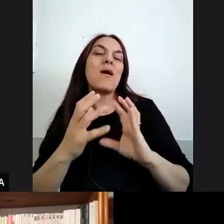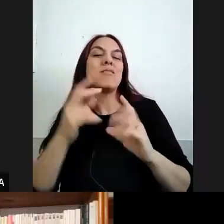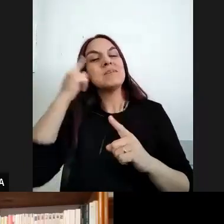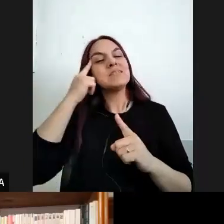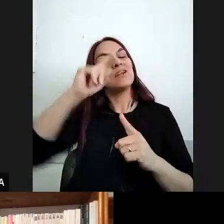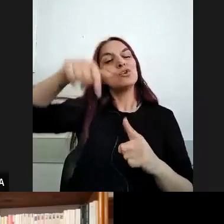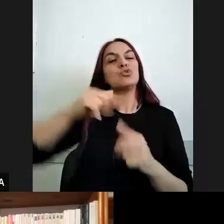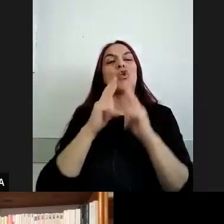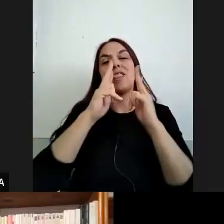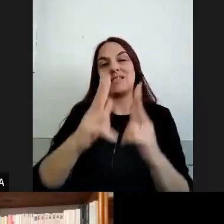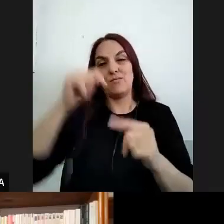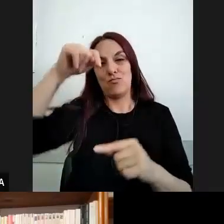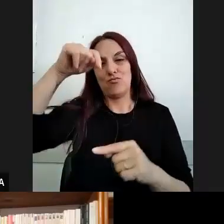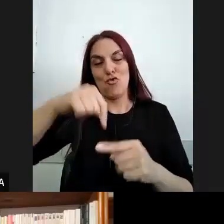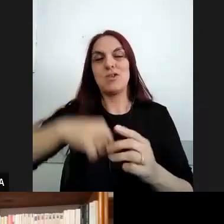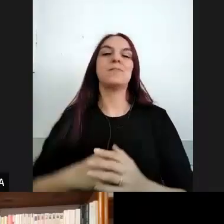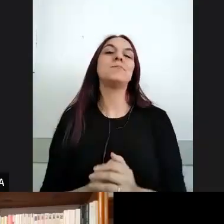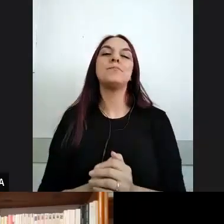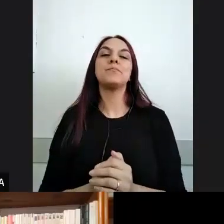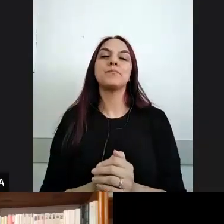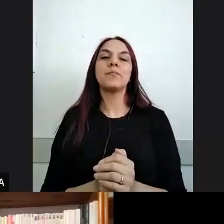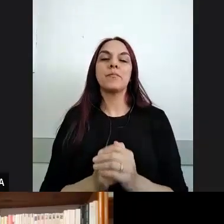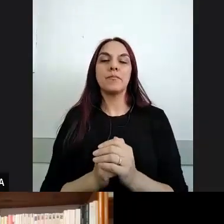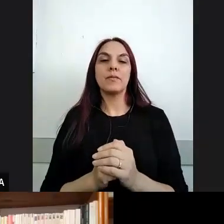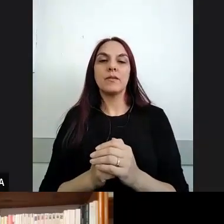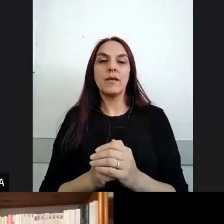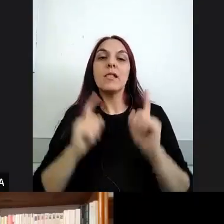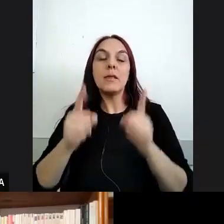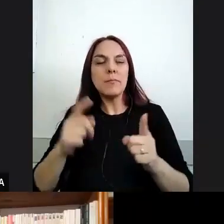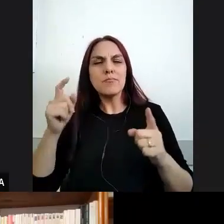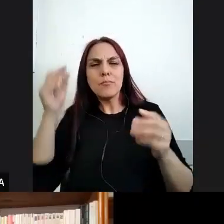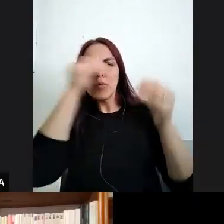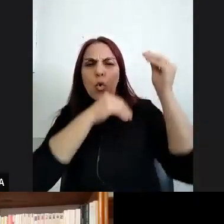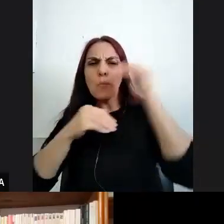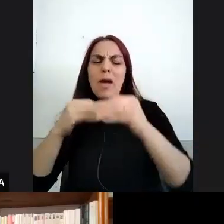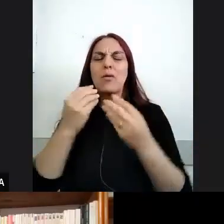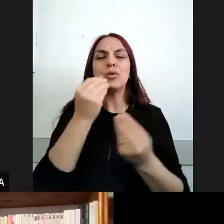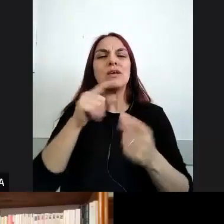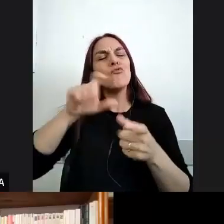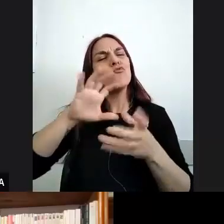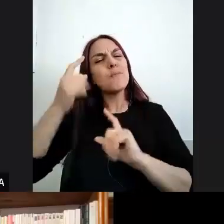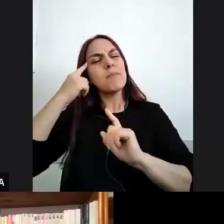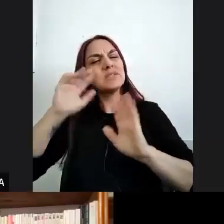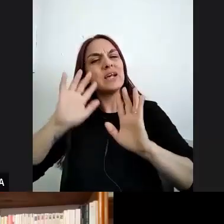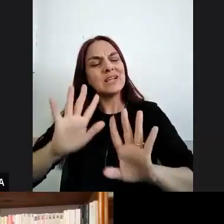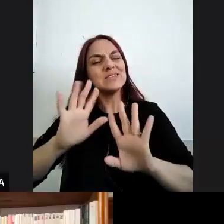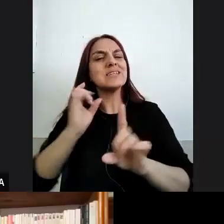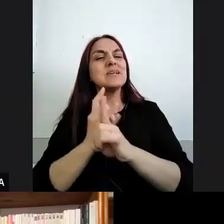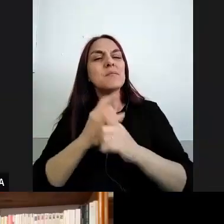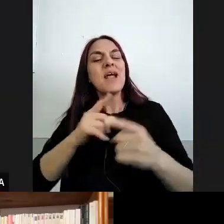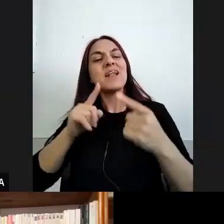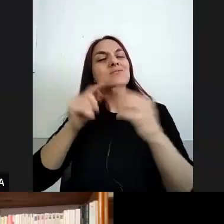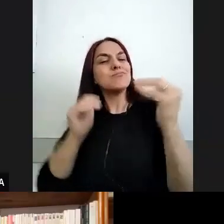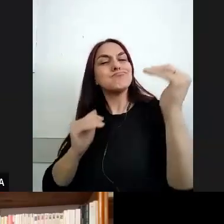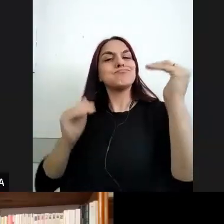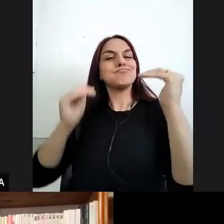destacando en esta presentación y sobre todo la preocupación en cómo en estas posiciones se omiten las relaciones de desigualdad